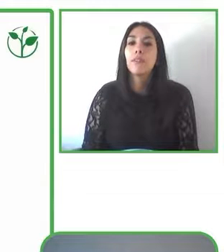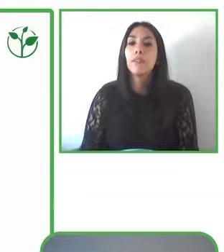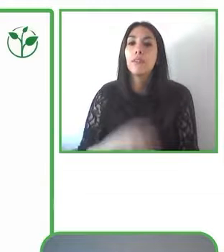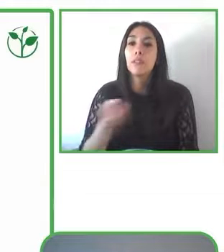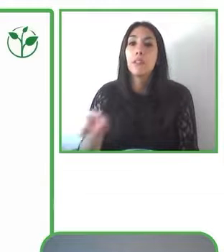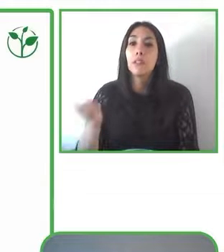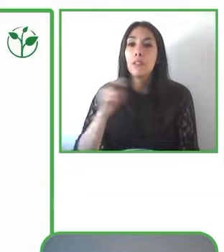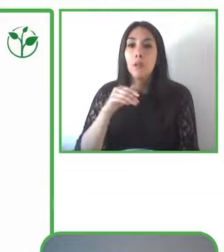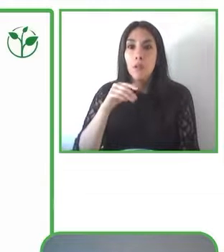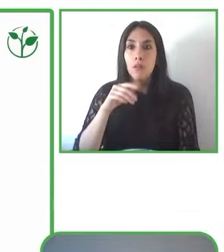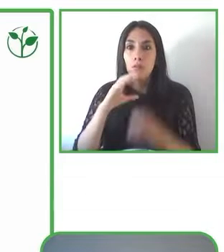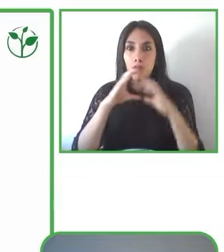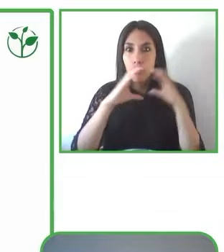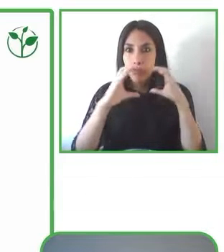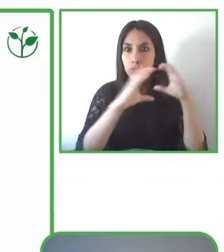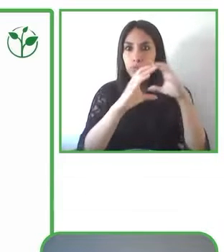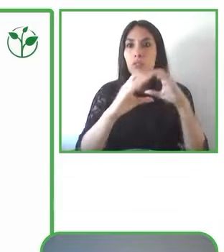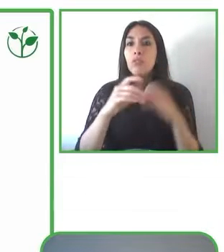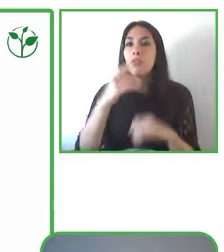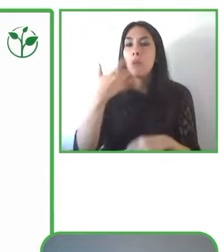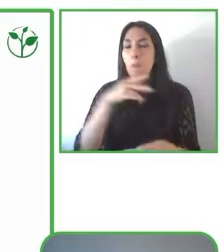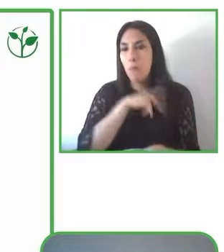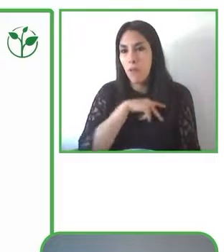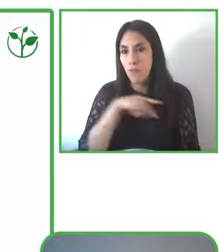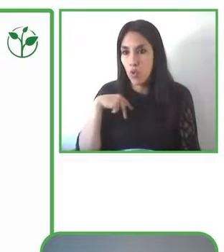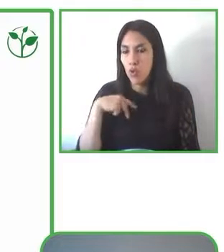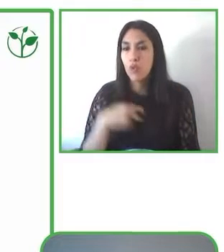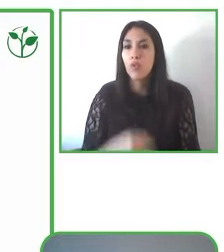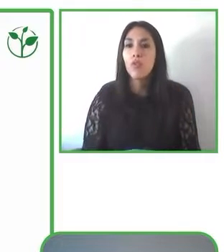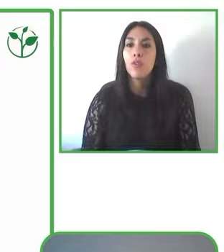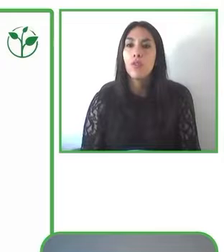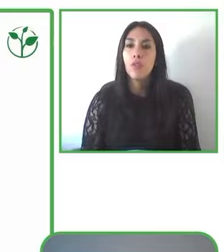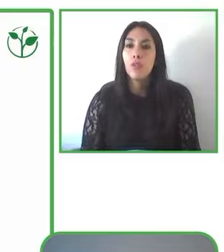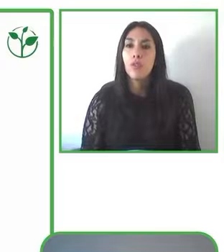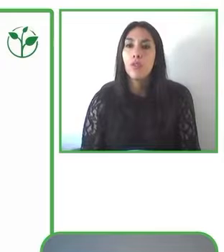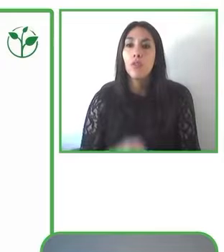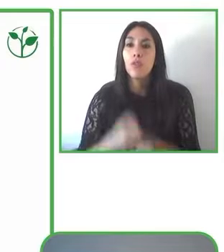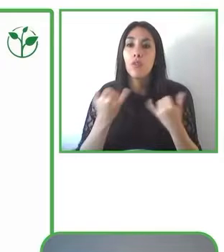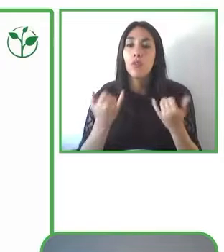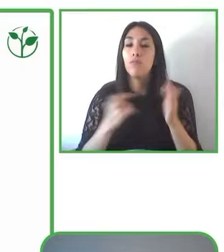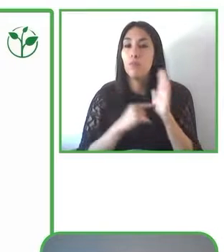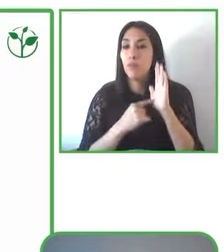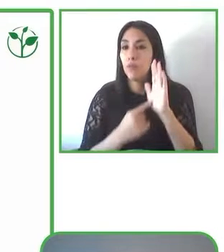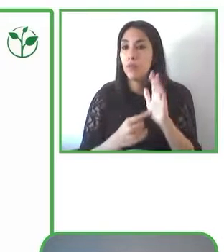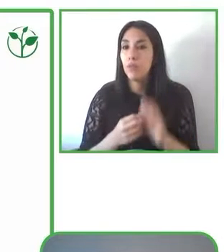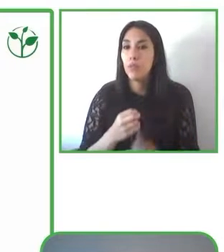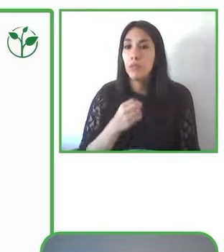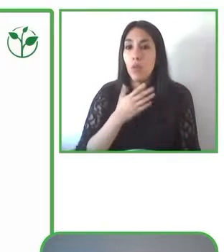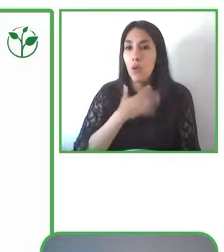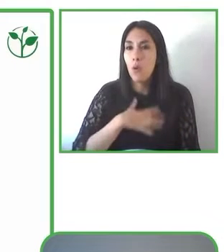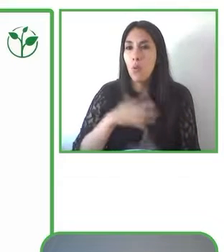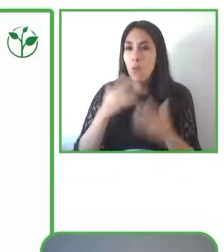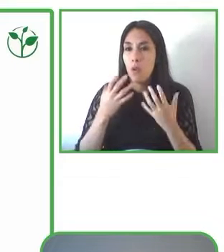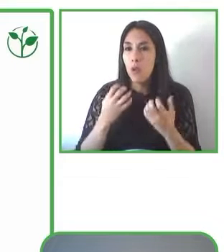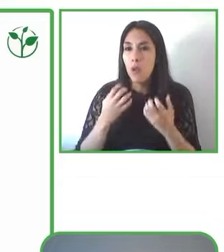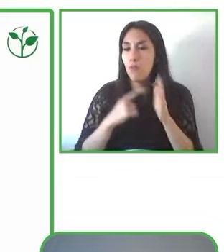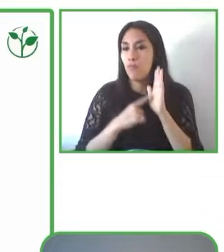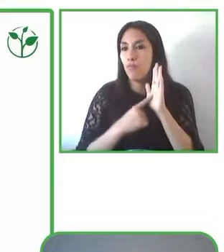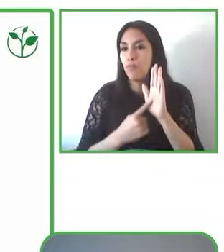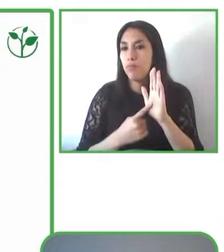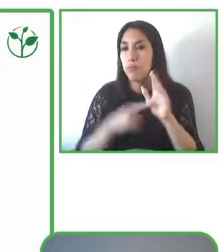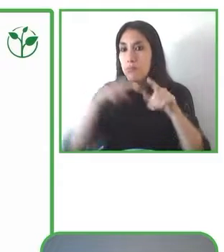Y en esta presentación, quiero mostrarles las barreras para el peatón que son de orden